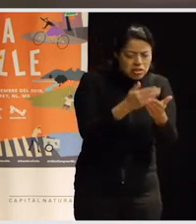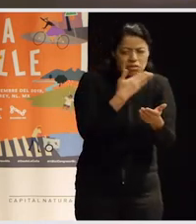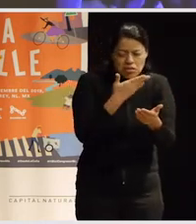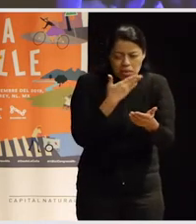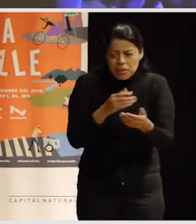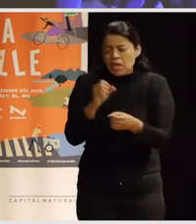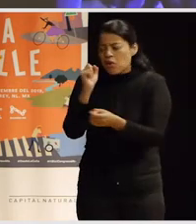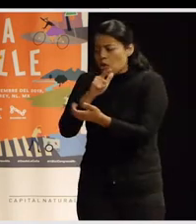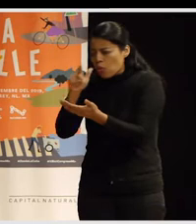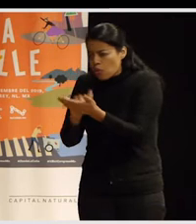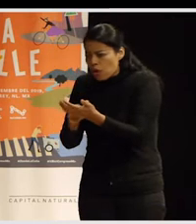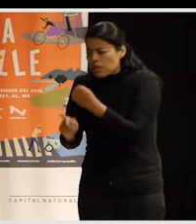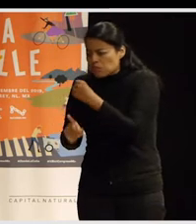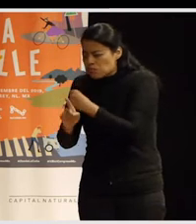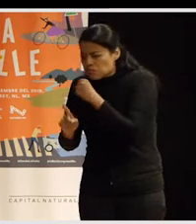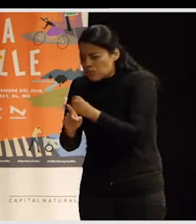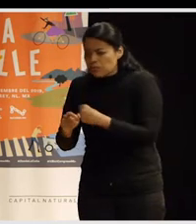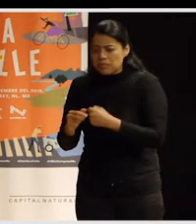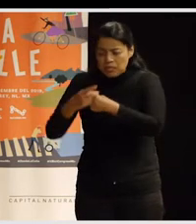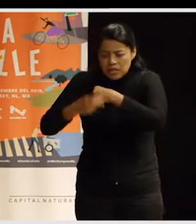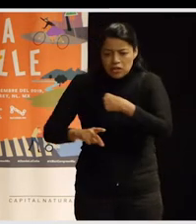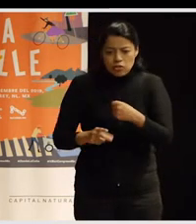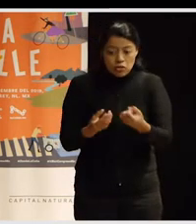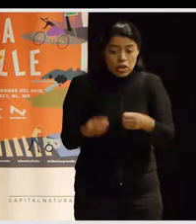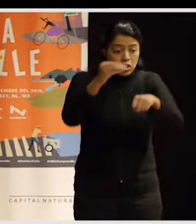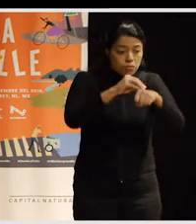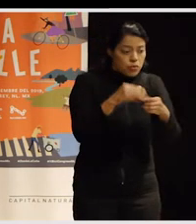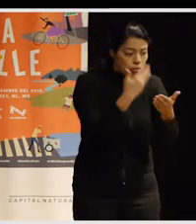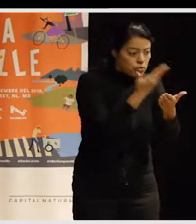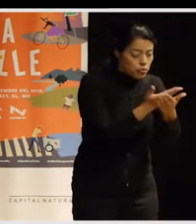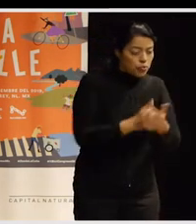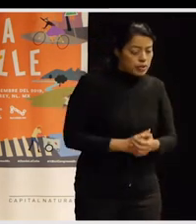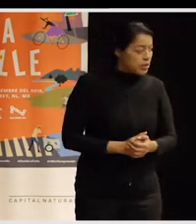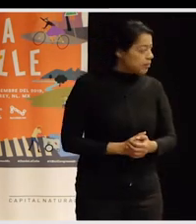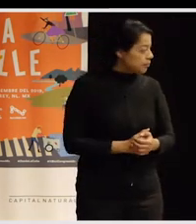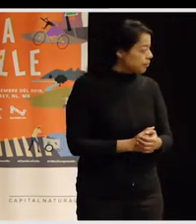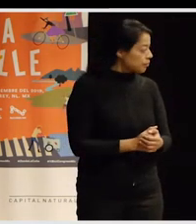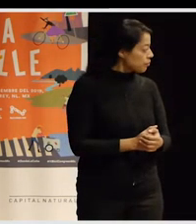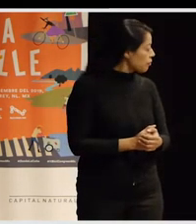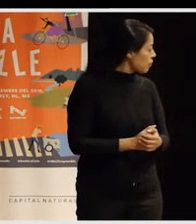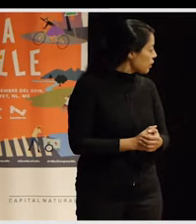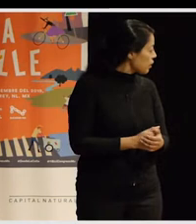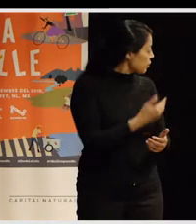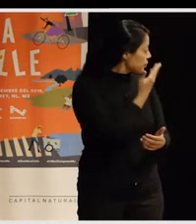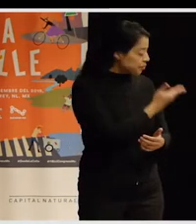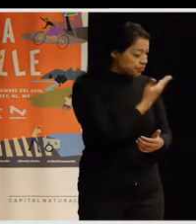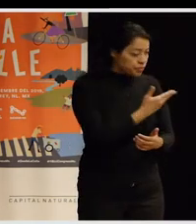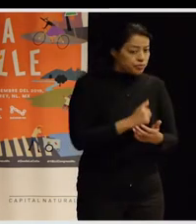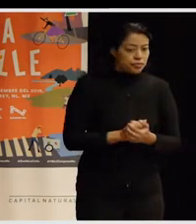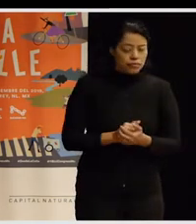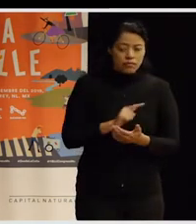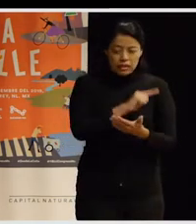propuestas, ¿no? En esta imagen que veis aquí, era en Nernani, en un pueblo de Guipúzcoa,